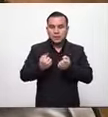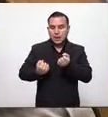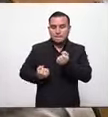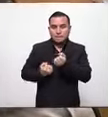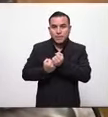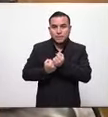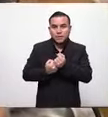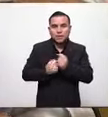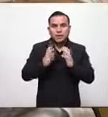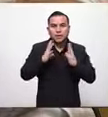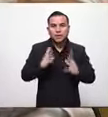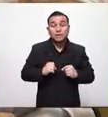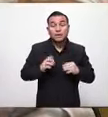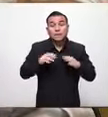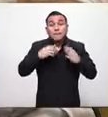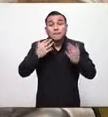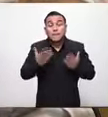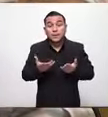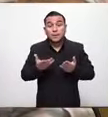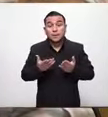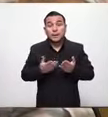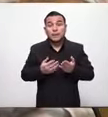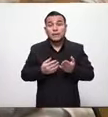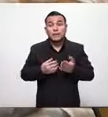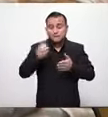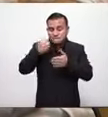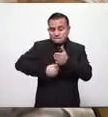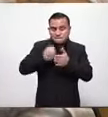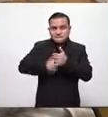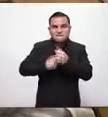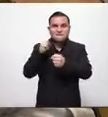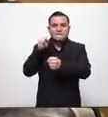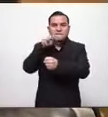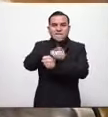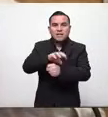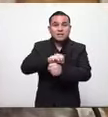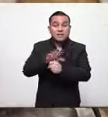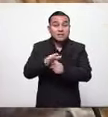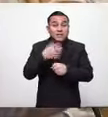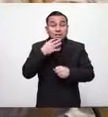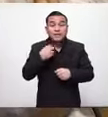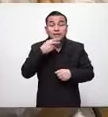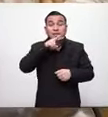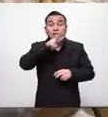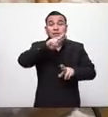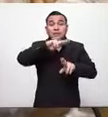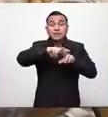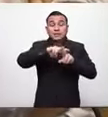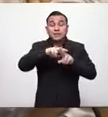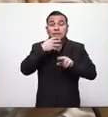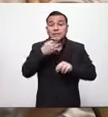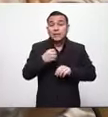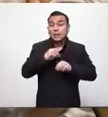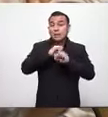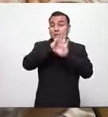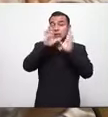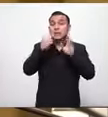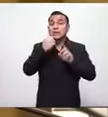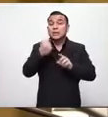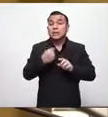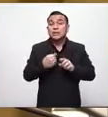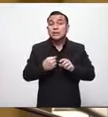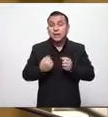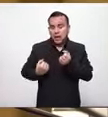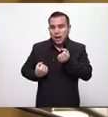en este tema de del combate al COVID pero yo creo que debemos de ser claros quienes están